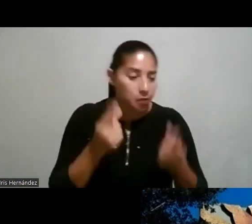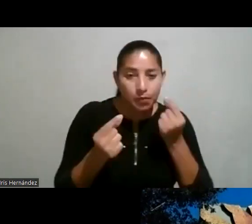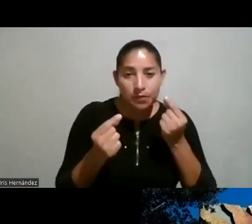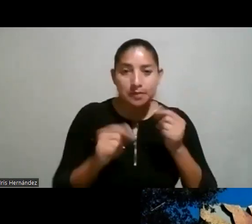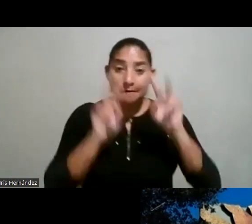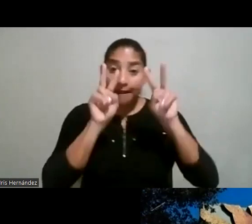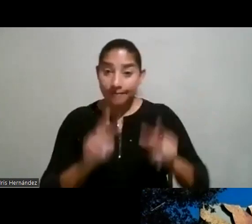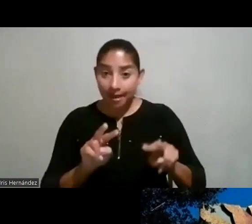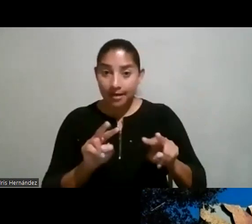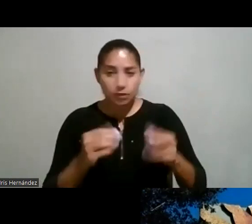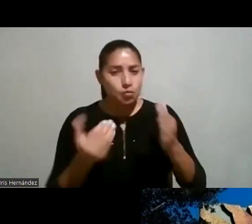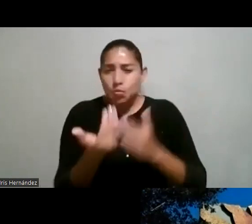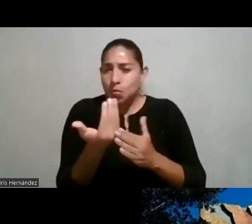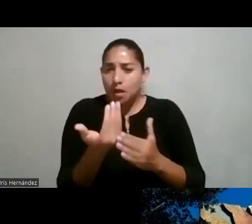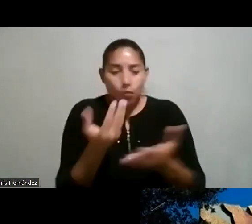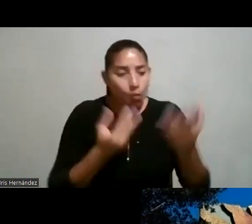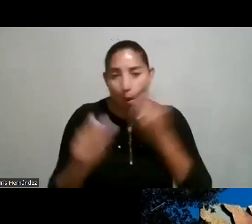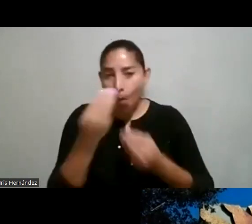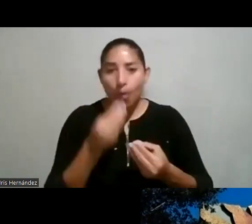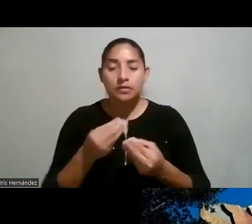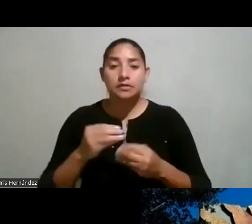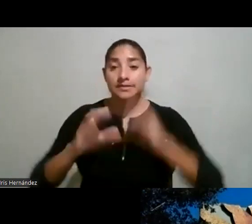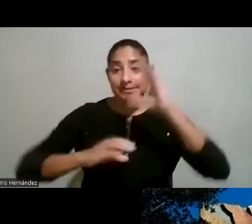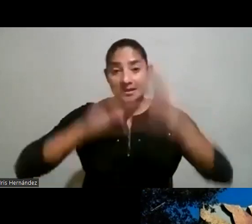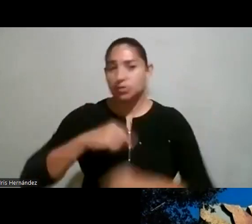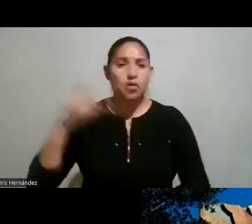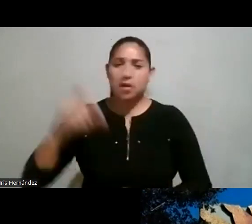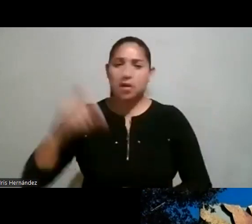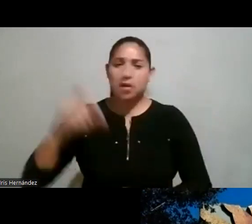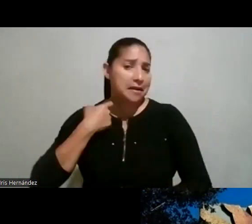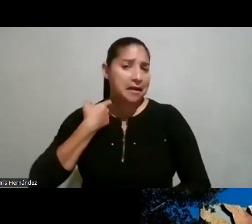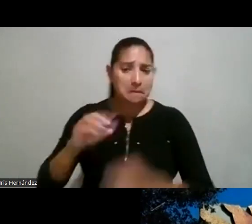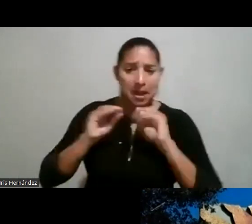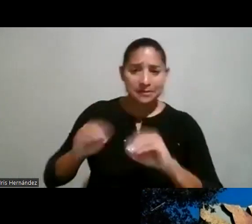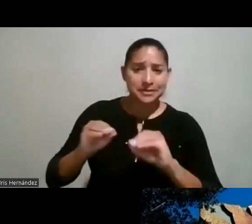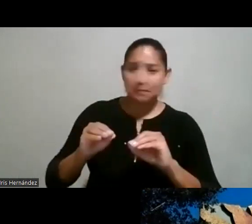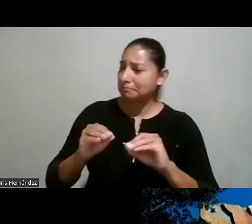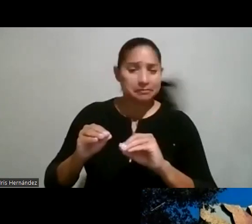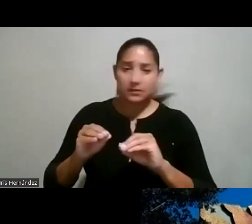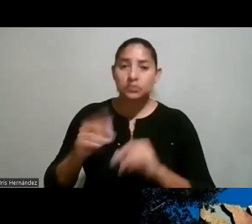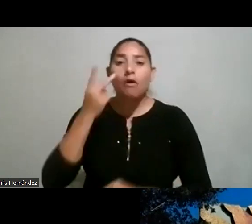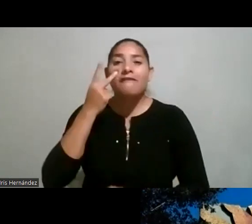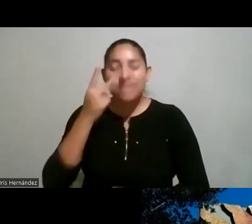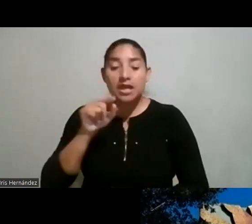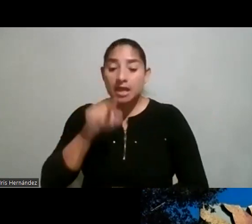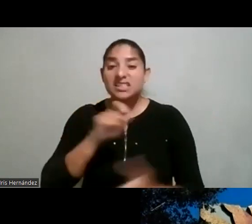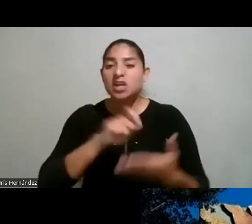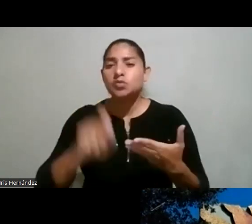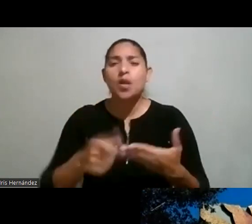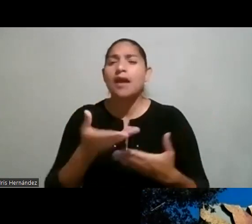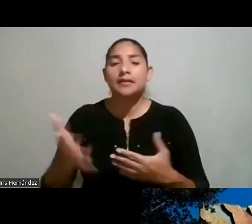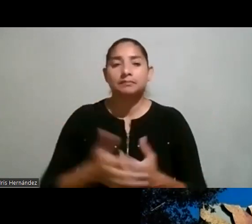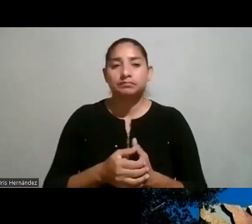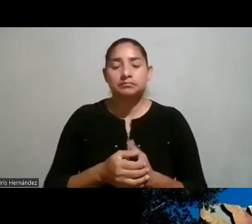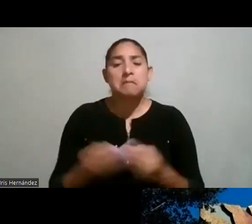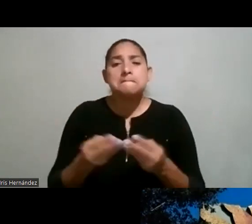análisis etcétera las actitudes para la vida y el conocimiento científico usted no necesita nada caro para hacerlo yo vi ahí en esa escuela con